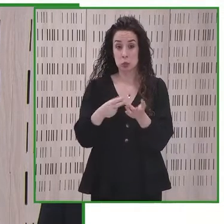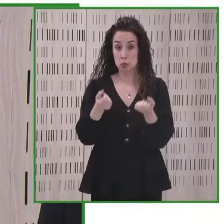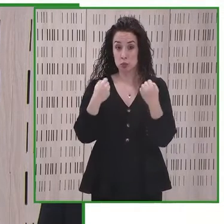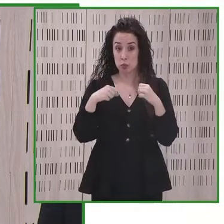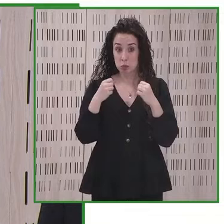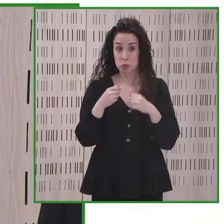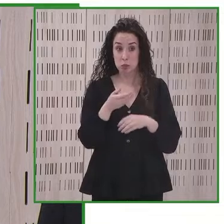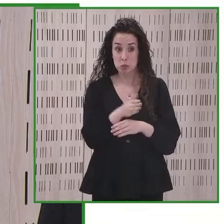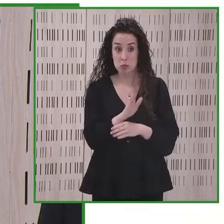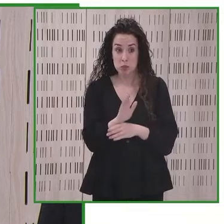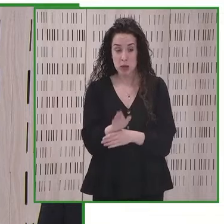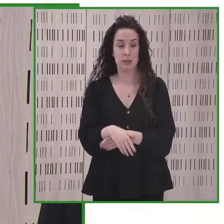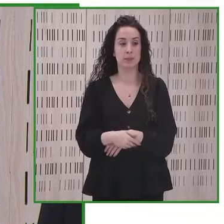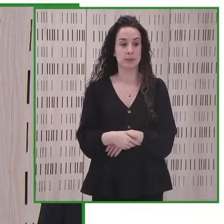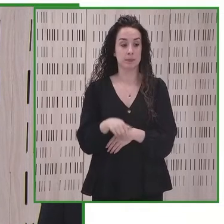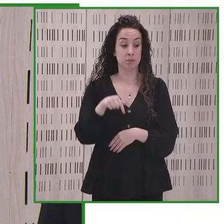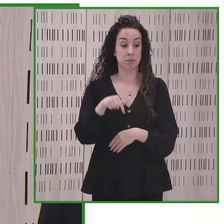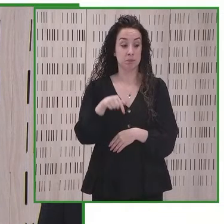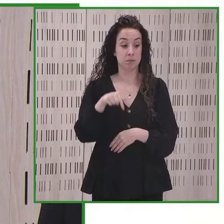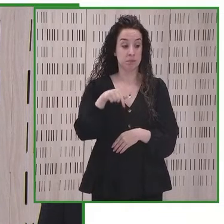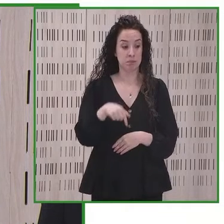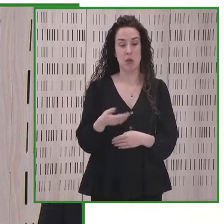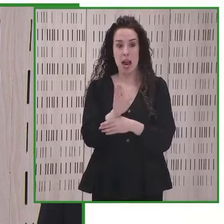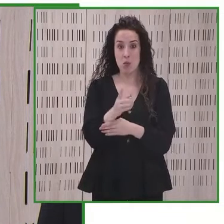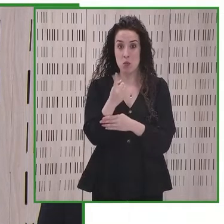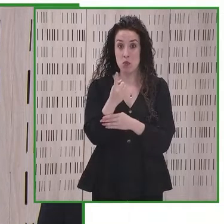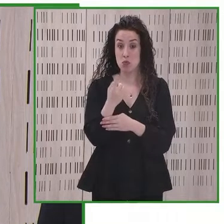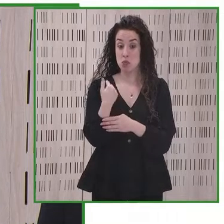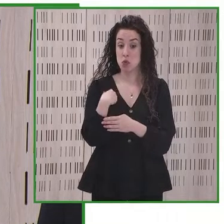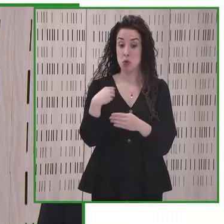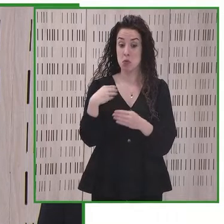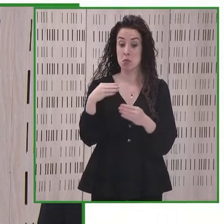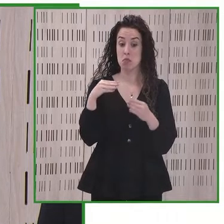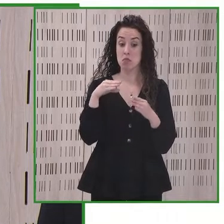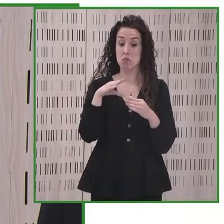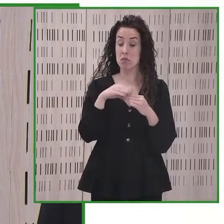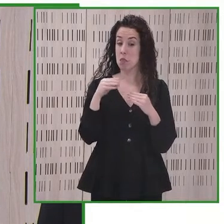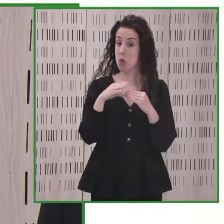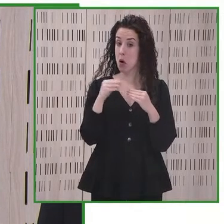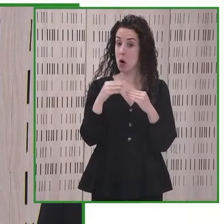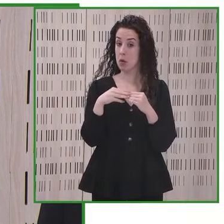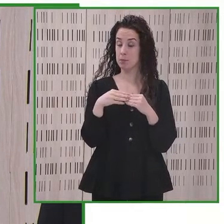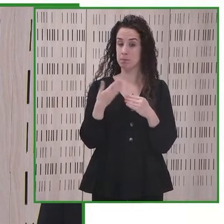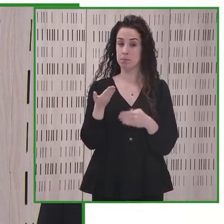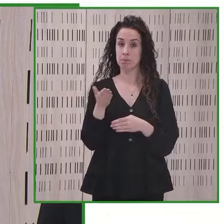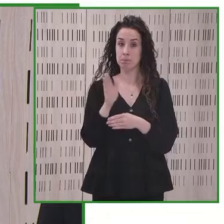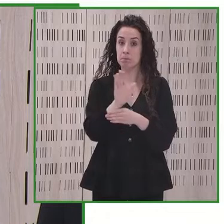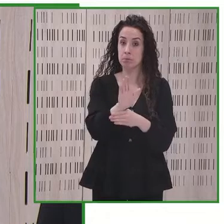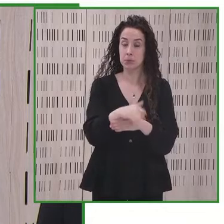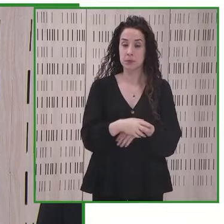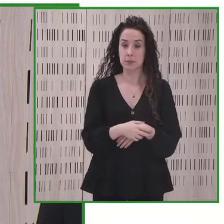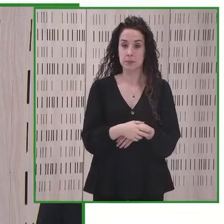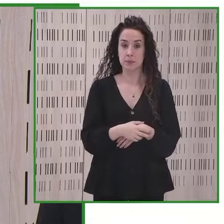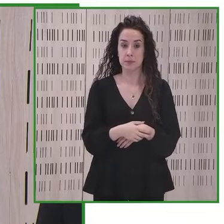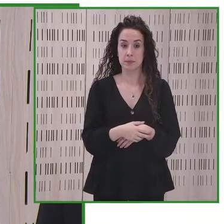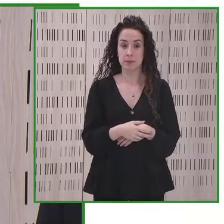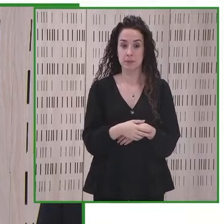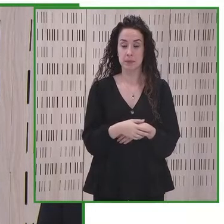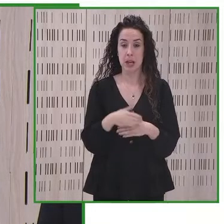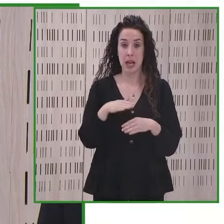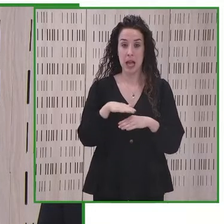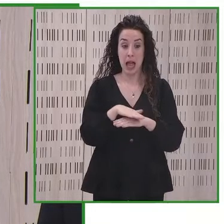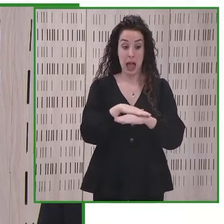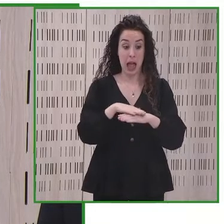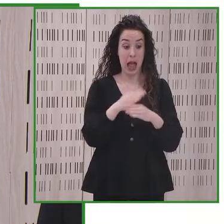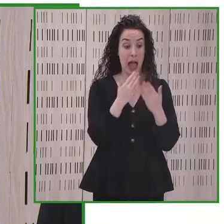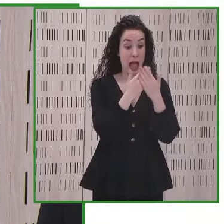Y voy a ponerle solo algunos ejemplos que utilicé como una pequeña muestra. Los estudios en